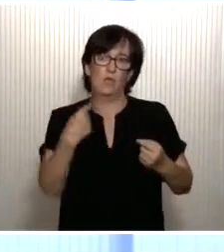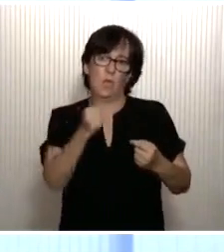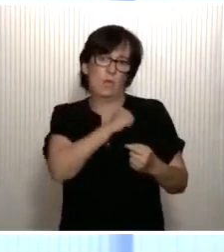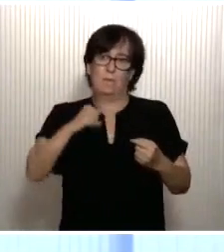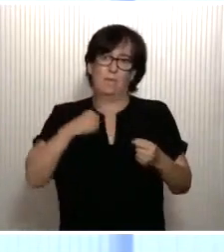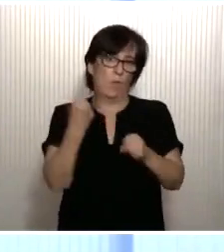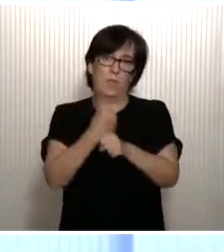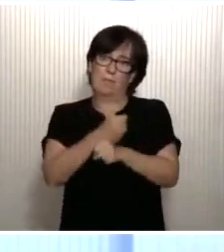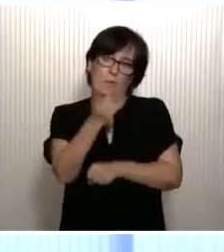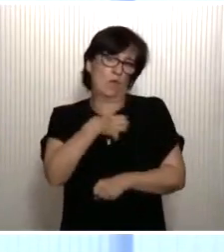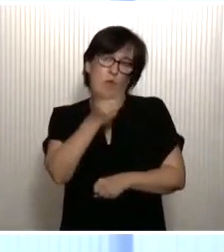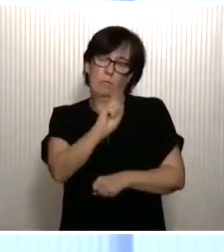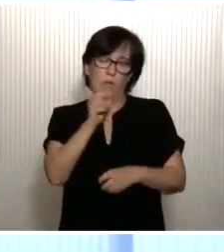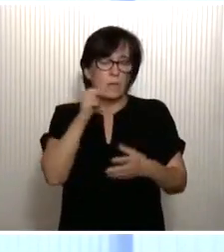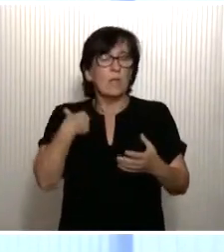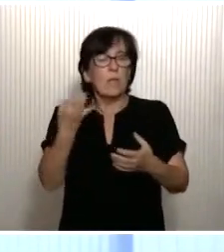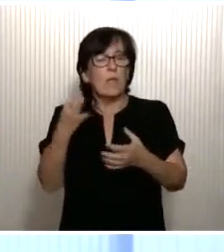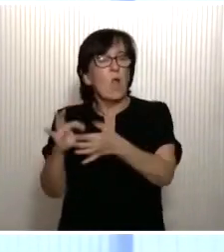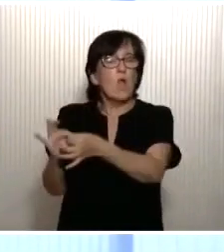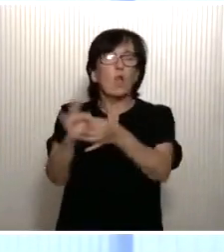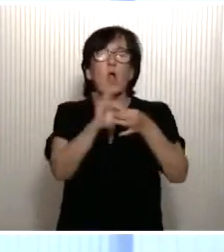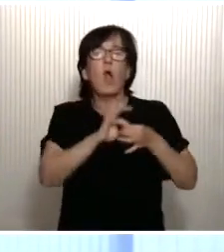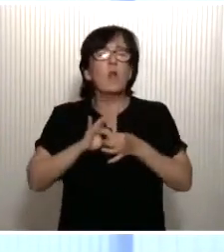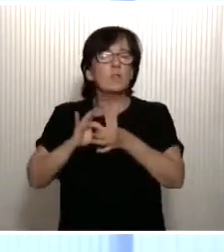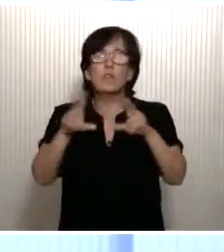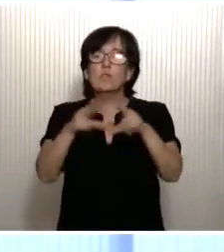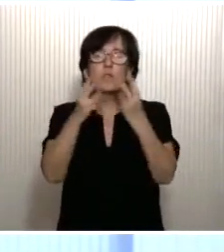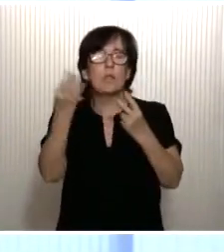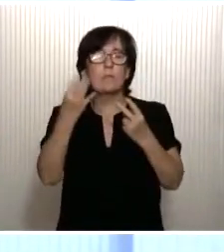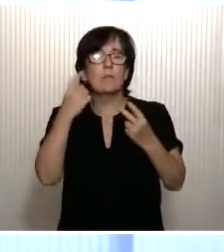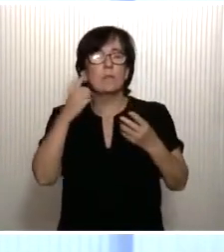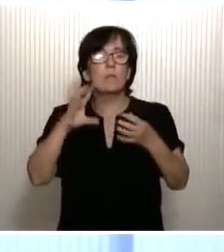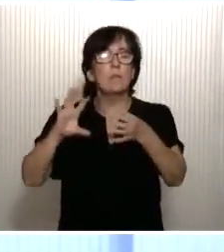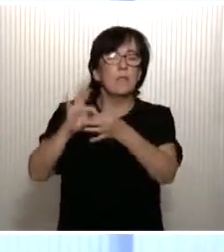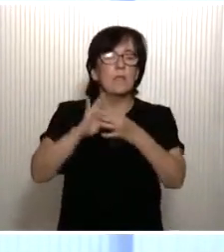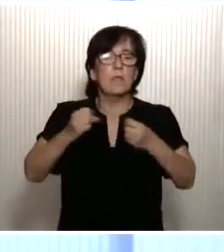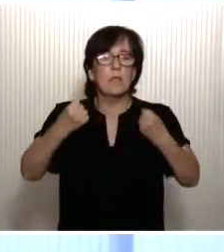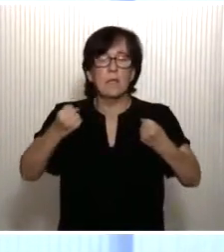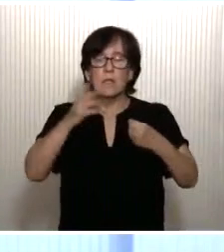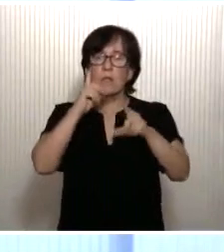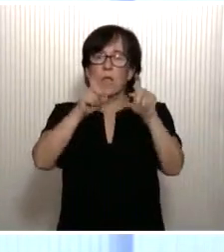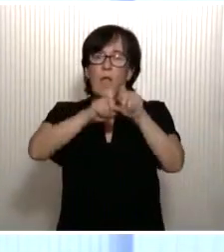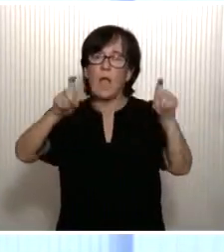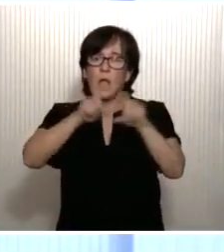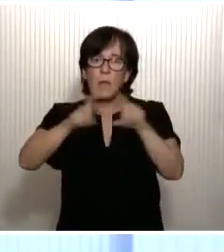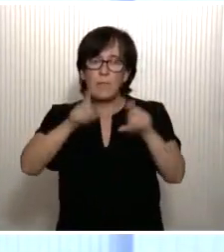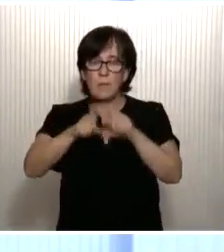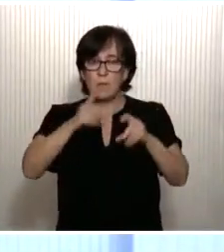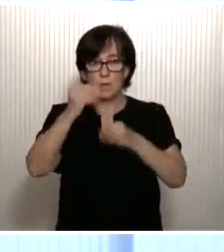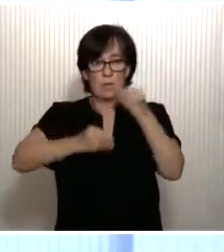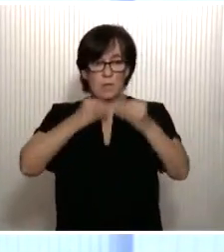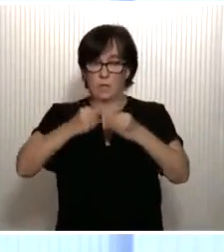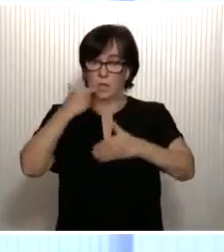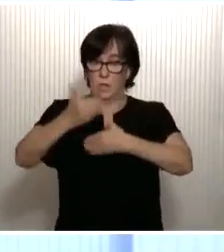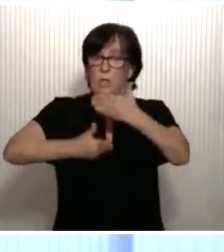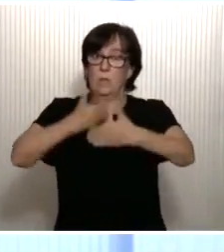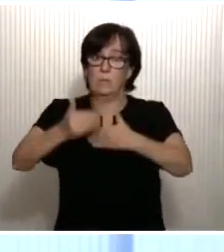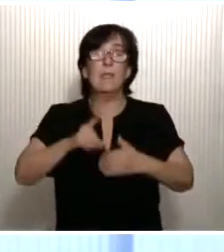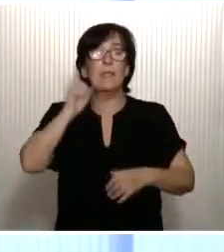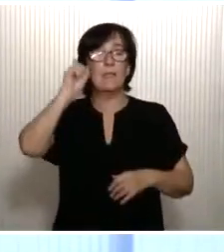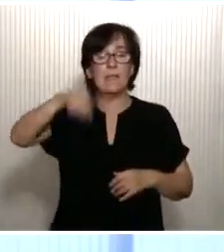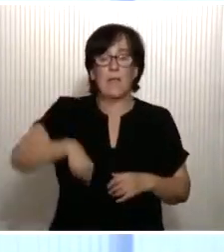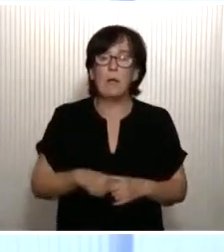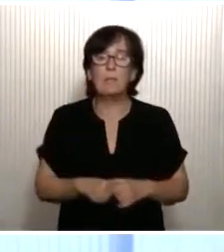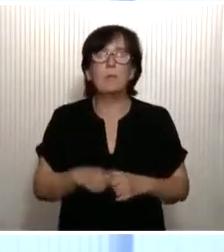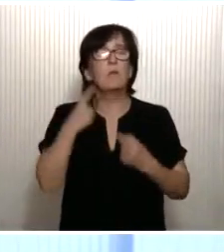Necesitamos, en consecuencia, cohesión social para sumar todas las energías a la empresa de la recuperación que nos convoca al conjunto de la ciudadanía. Y también